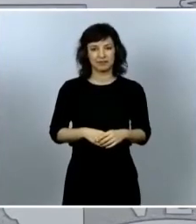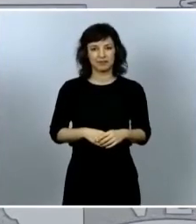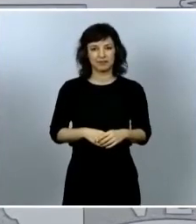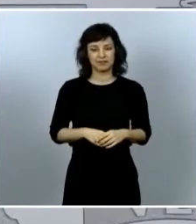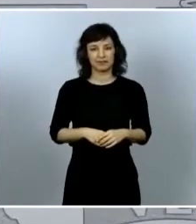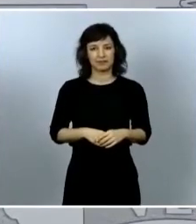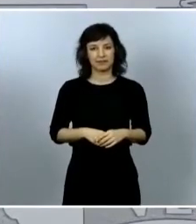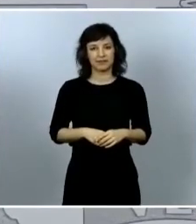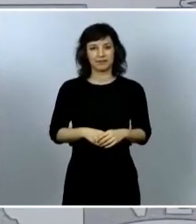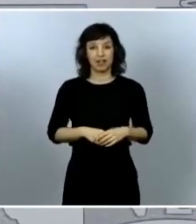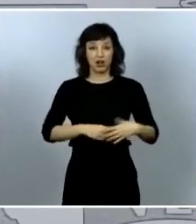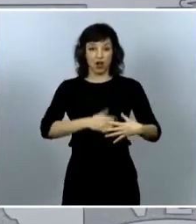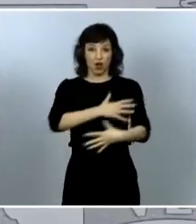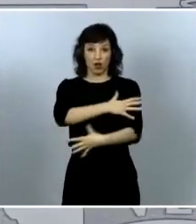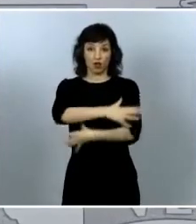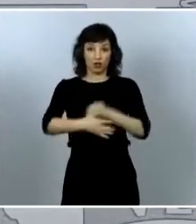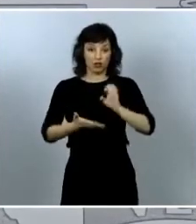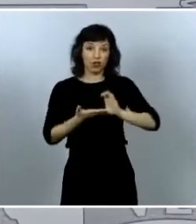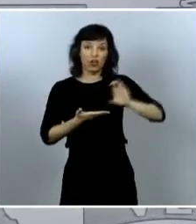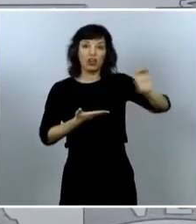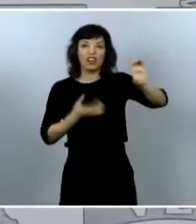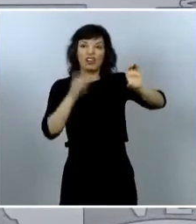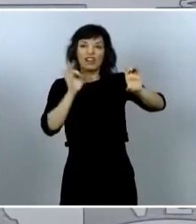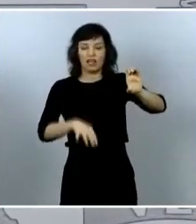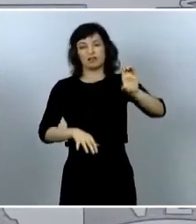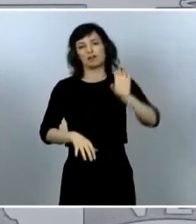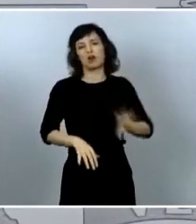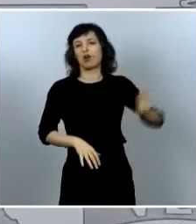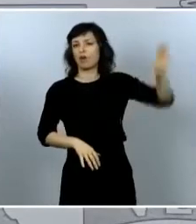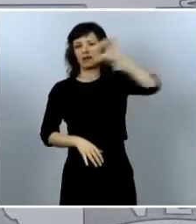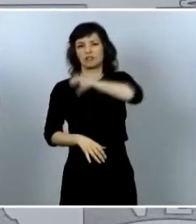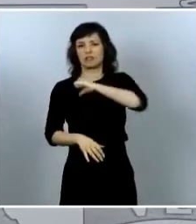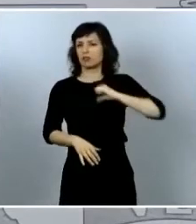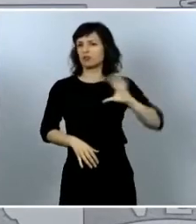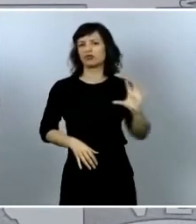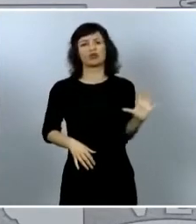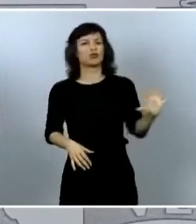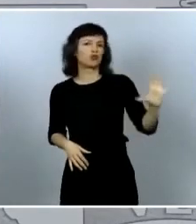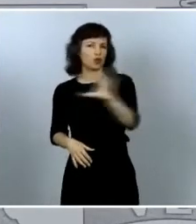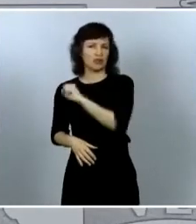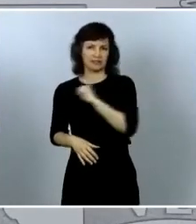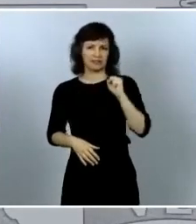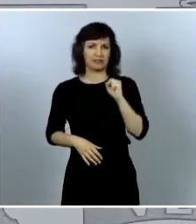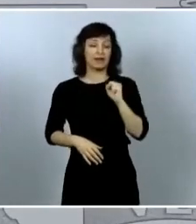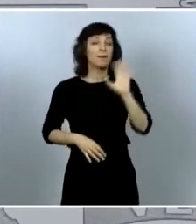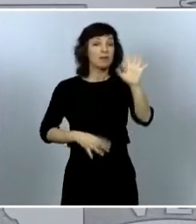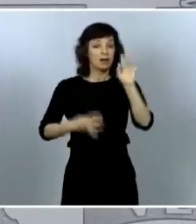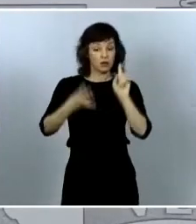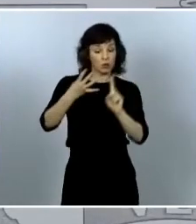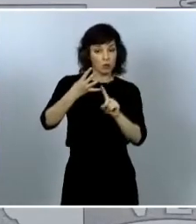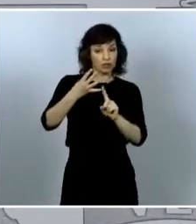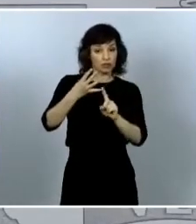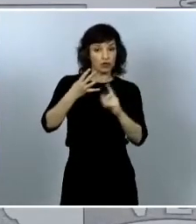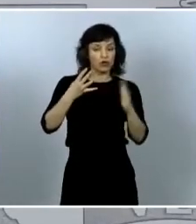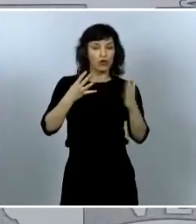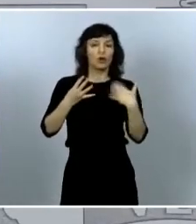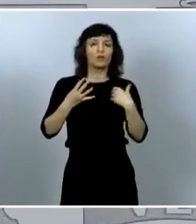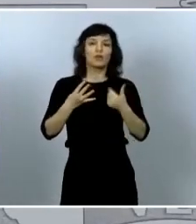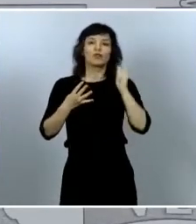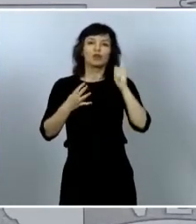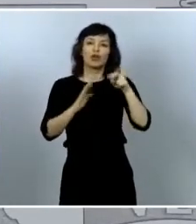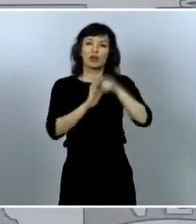será el conjunto de comunidades autónomas salvo en el tramo 4 en el que sólo incluya las del régimen común